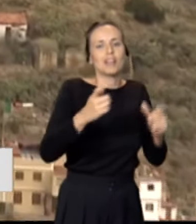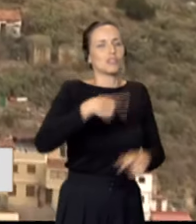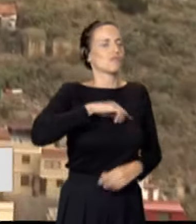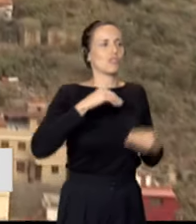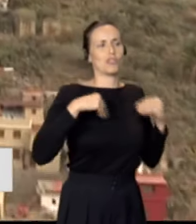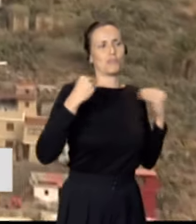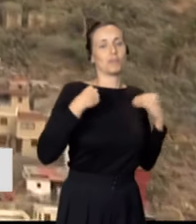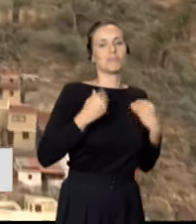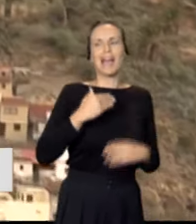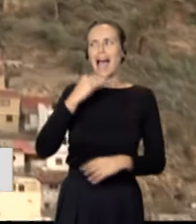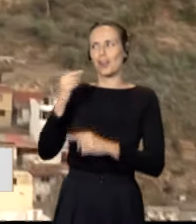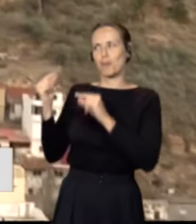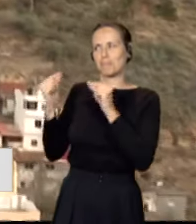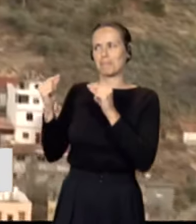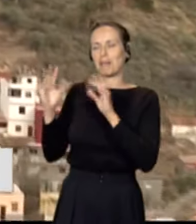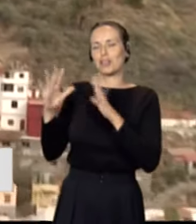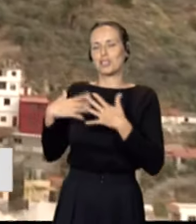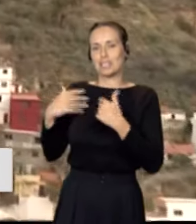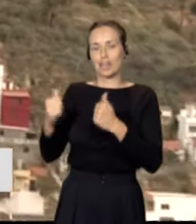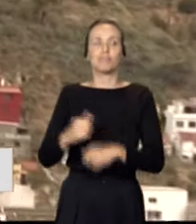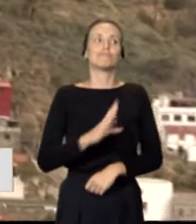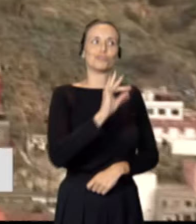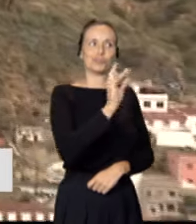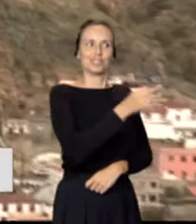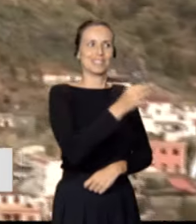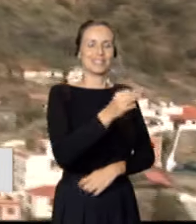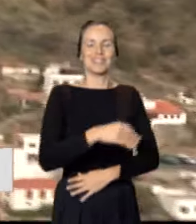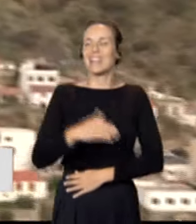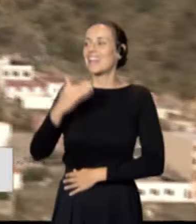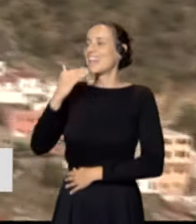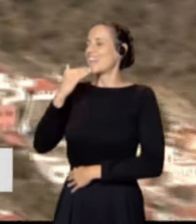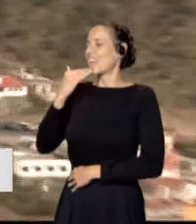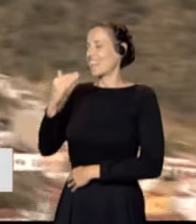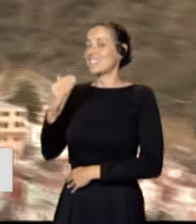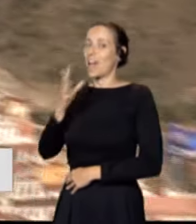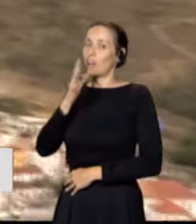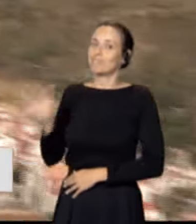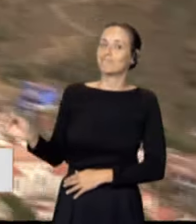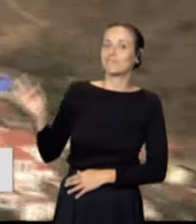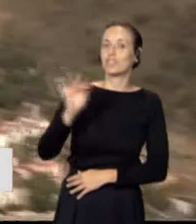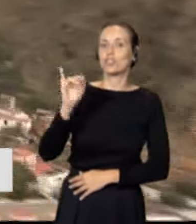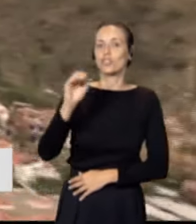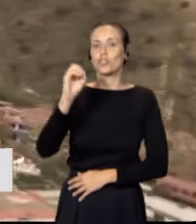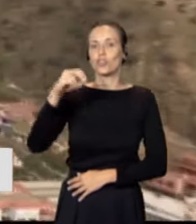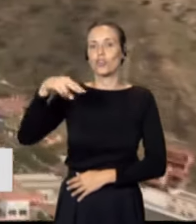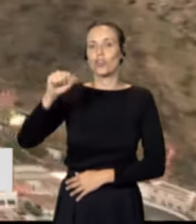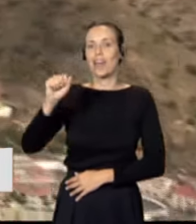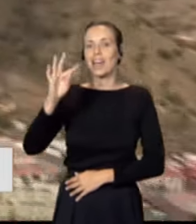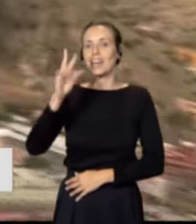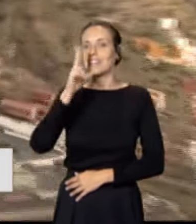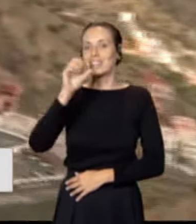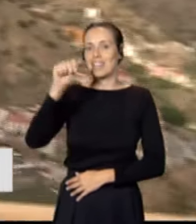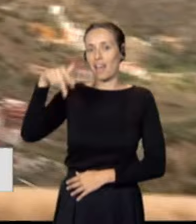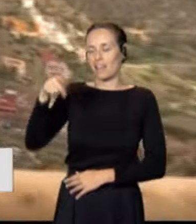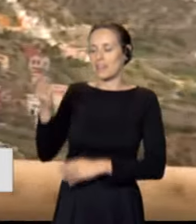En tal caso, un pique sano, ¿verdad? Exactamente. Gracias, Kenan. Y también está con nosotros Jonathan, representante de